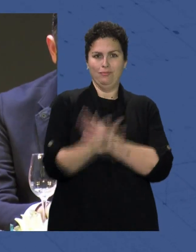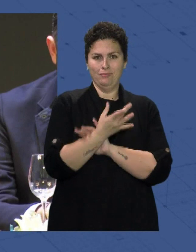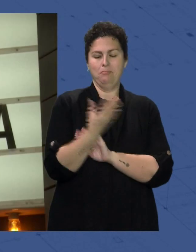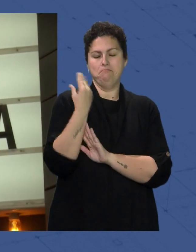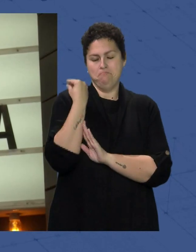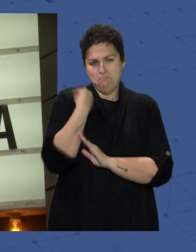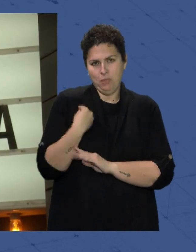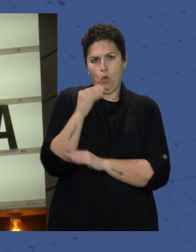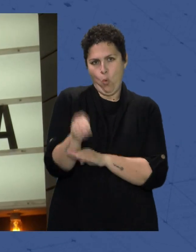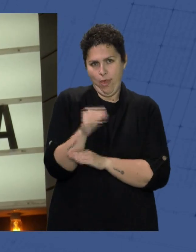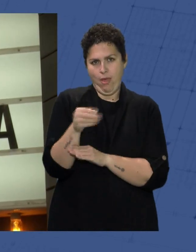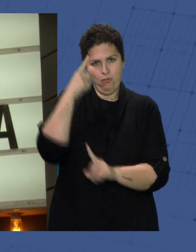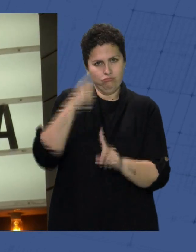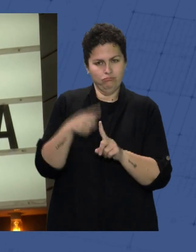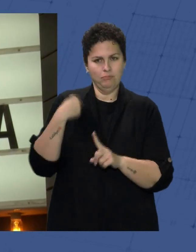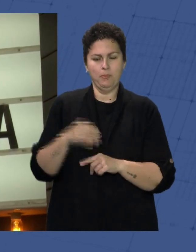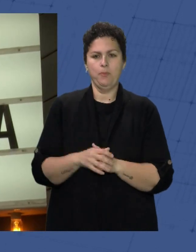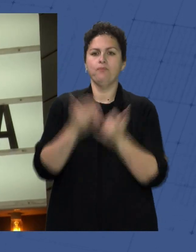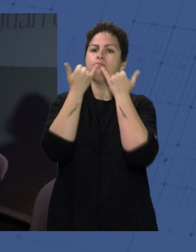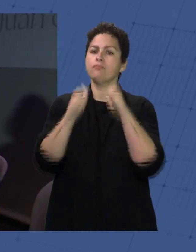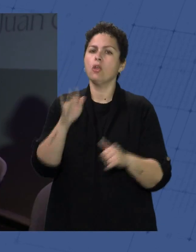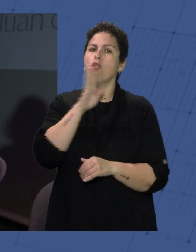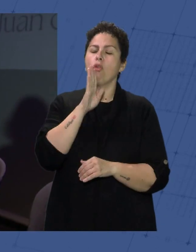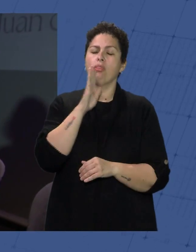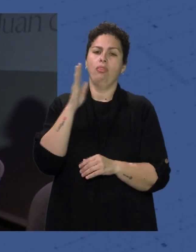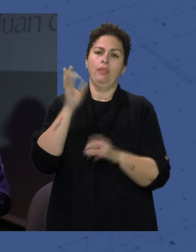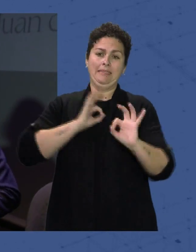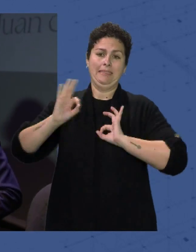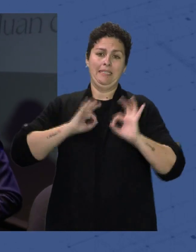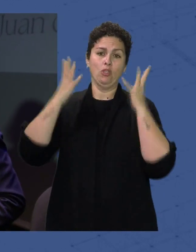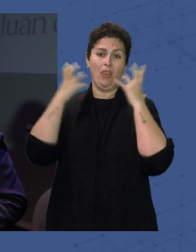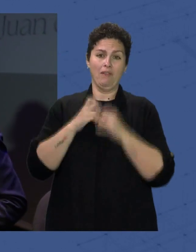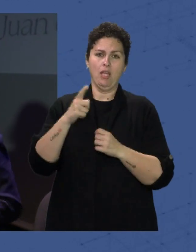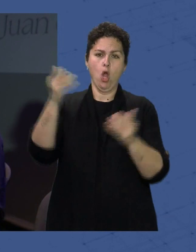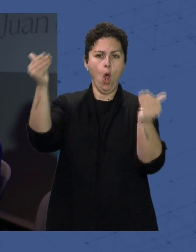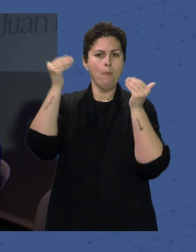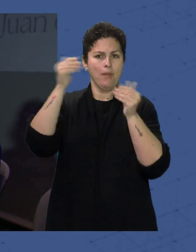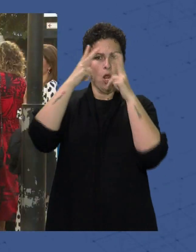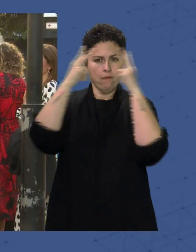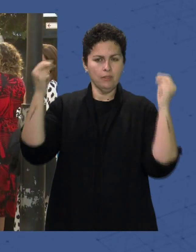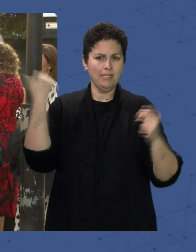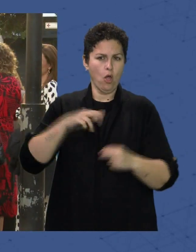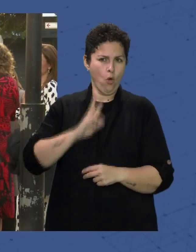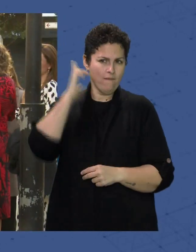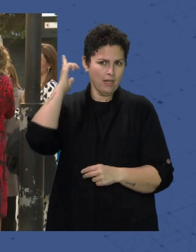En un acto llevado a cabo en el Teatro Cervantes se ha brindado homenaje a los enfermeros jubilados A los que cumplen sus